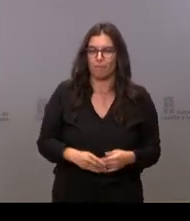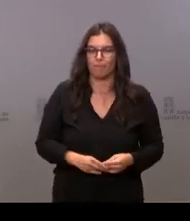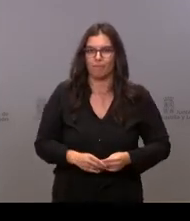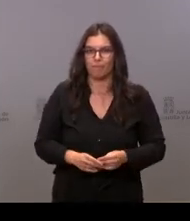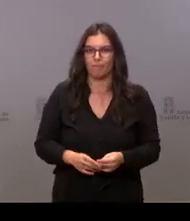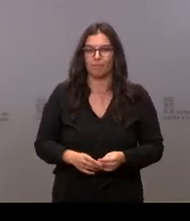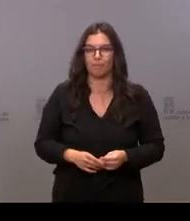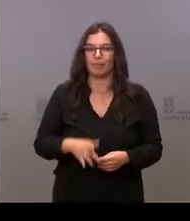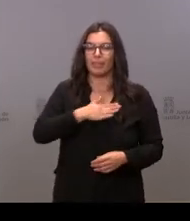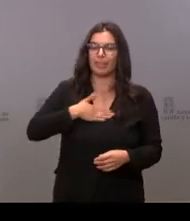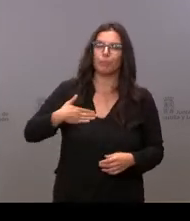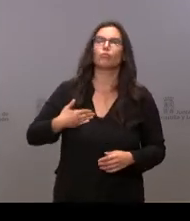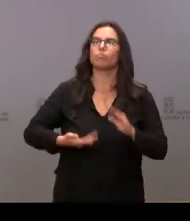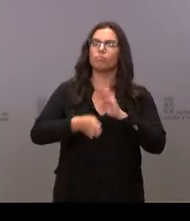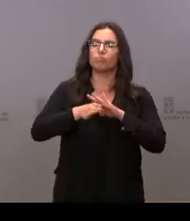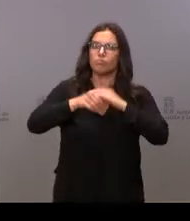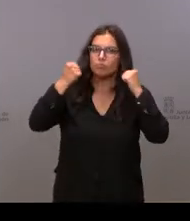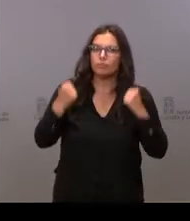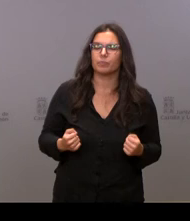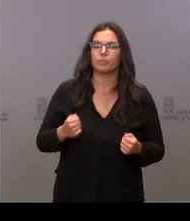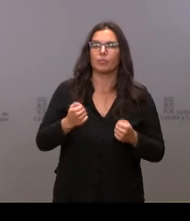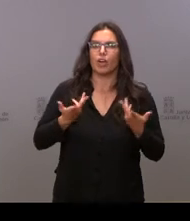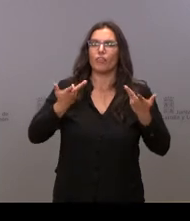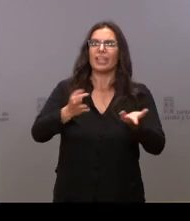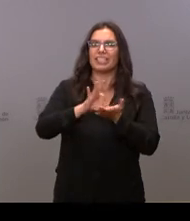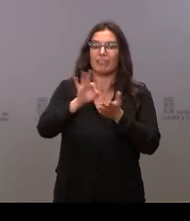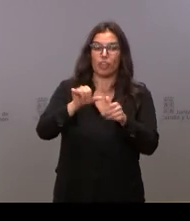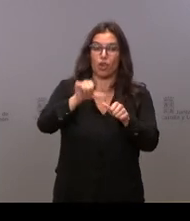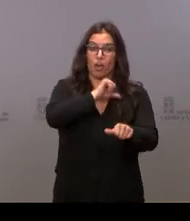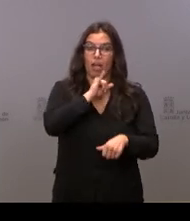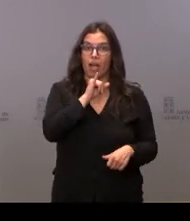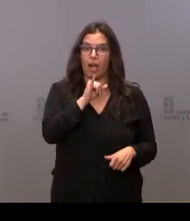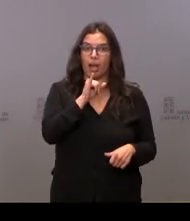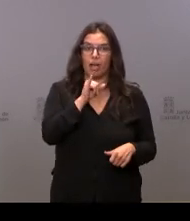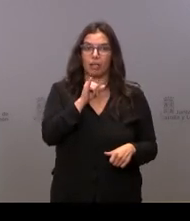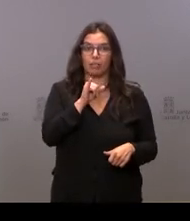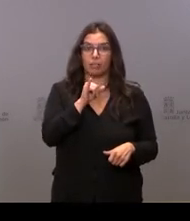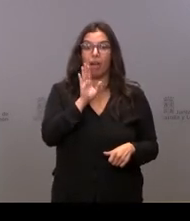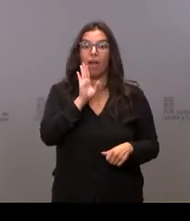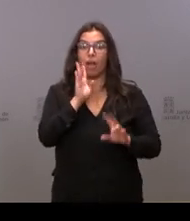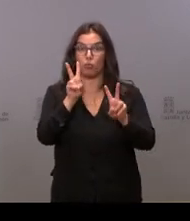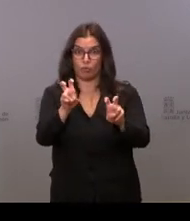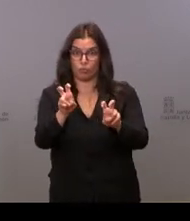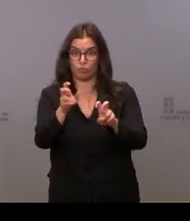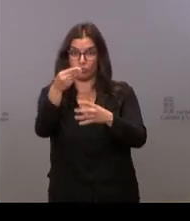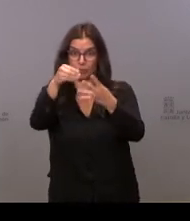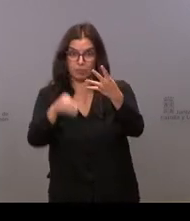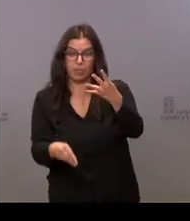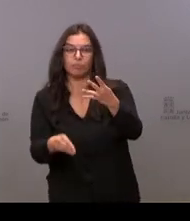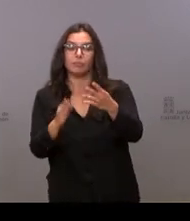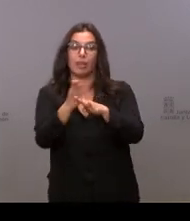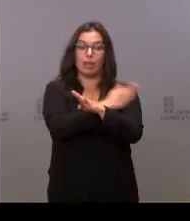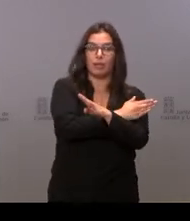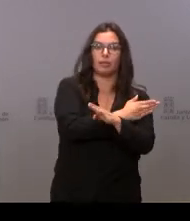seguir insistiendo en servicios que ya disponíamos. Hasta aquí los nuevos servicios, los servicios que